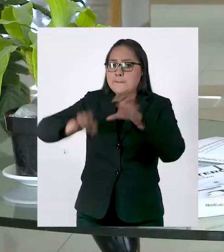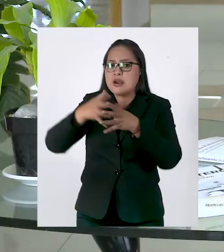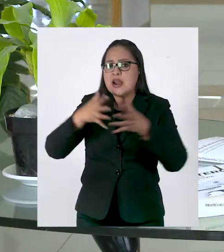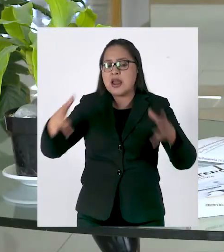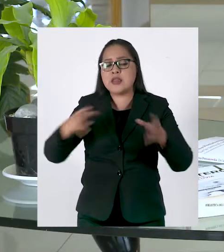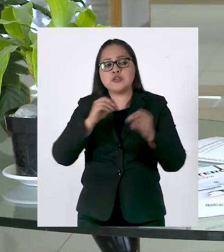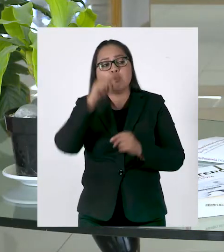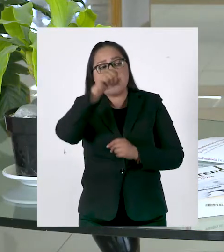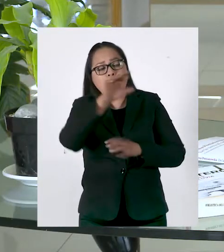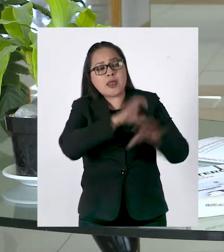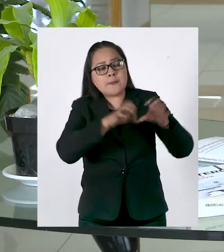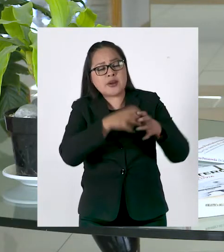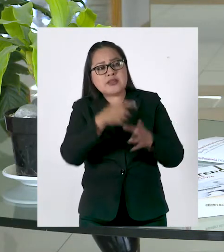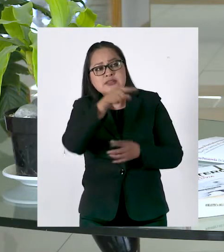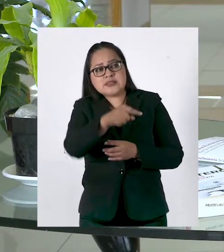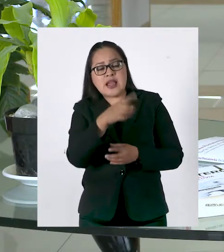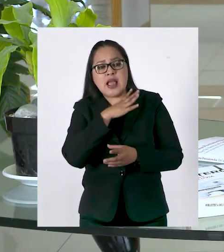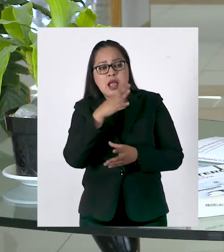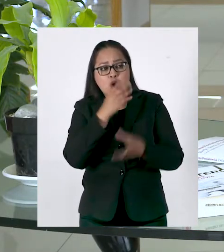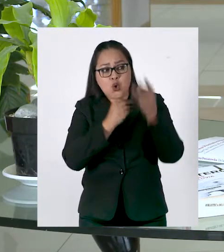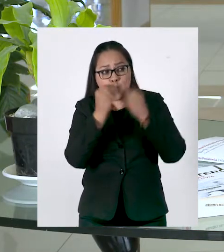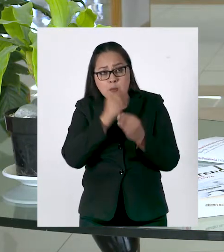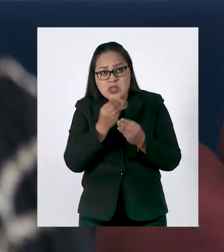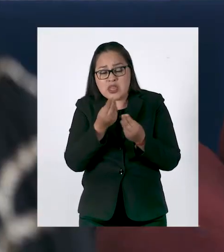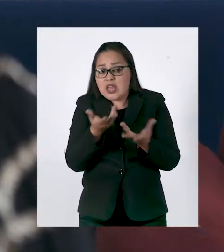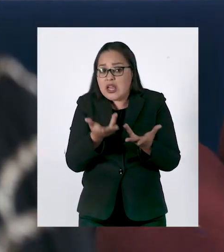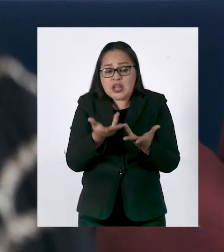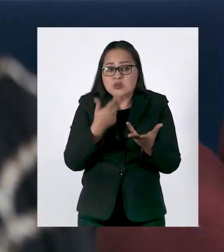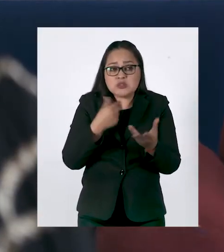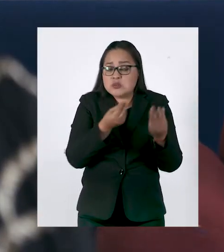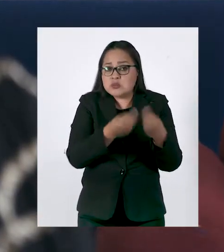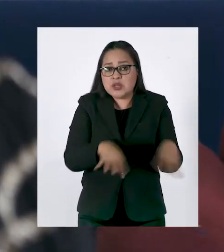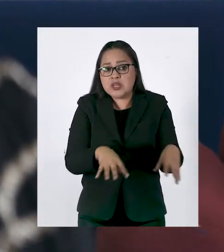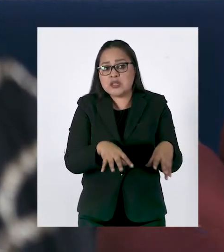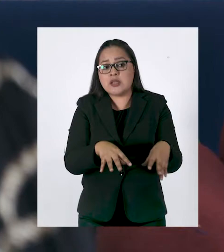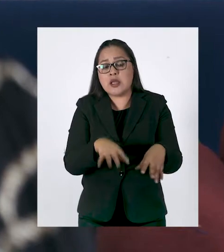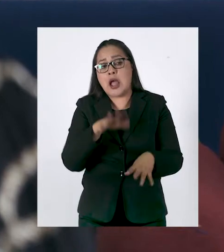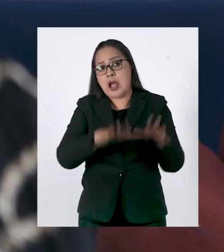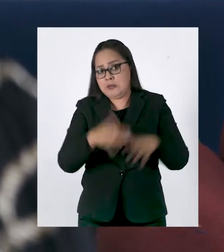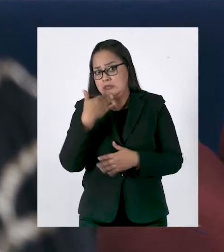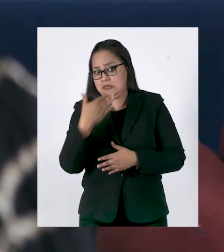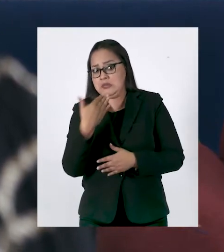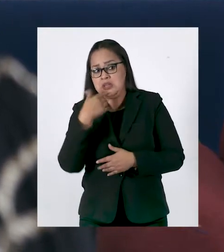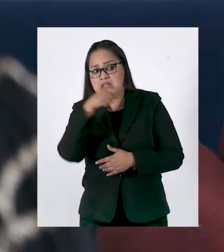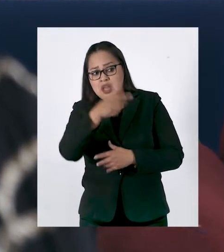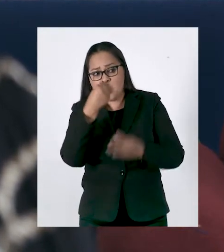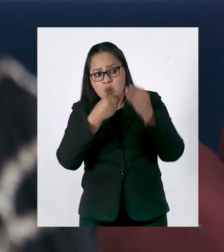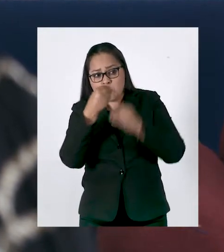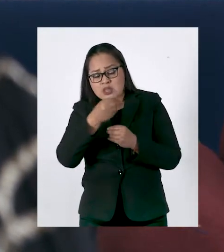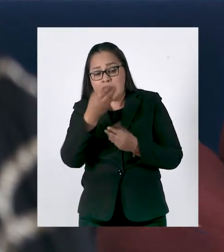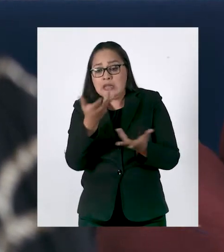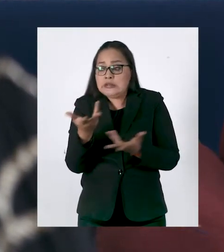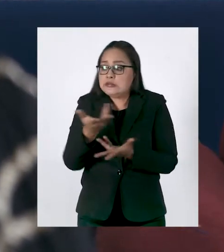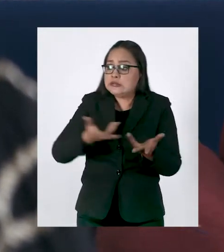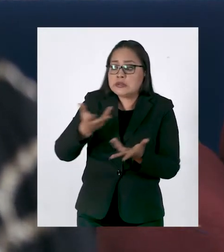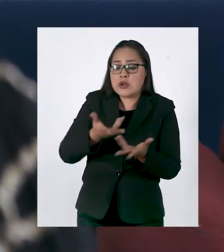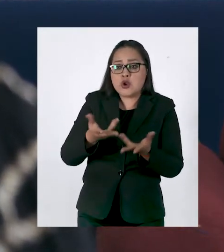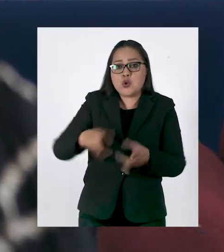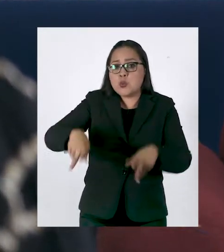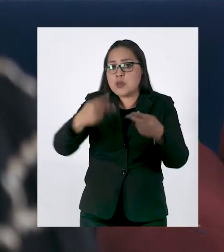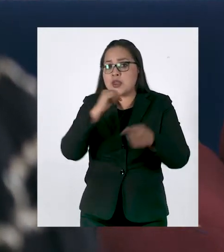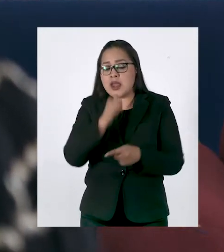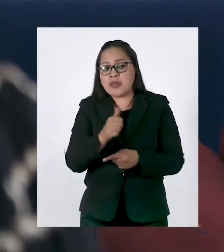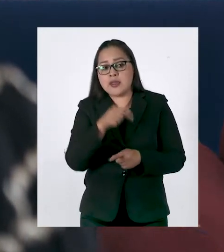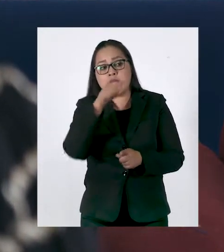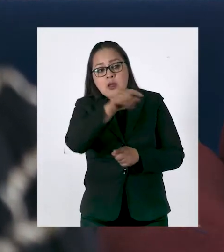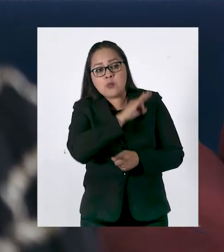fiscales a aquellos grandes productores o a aquellos grandes consumidores de esta comida que se va desechando, que en la mayoría de las veces están en muy buenas condiciones,